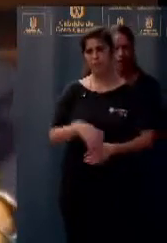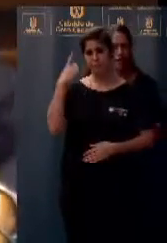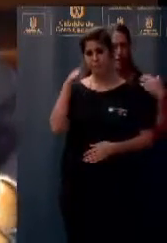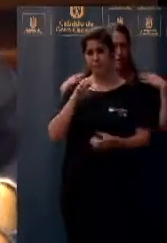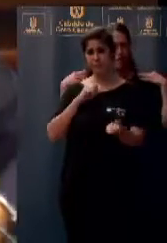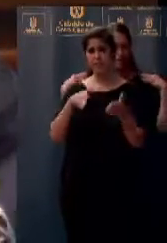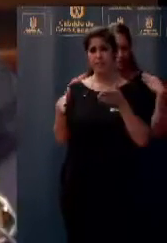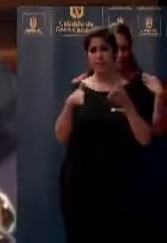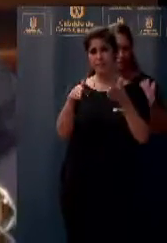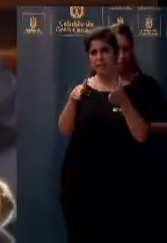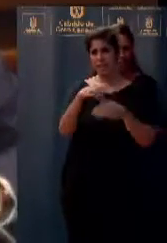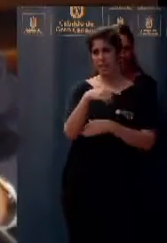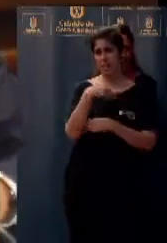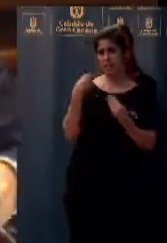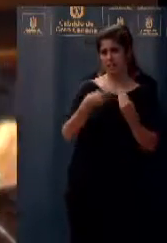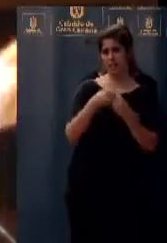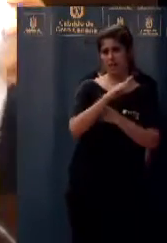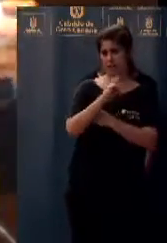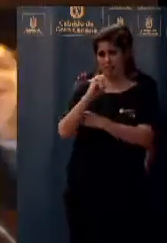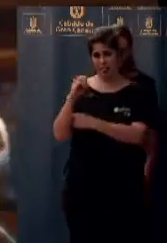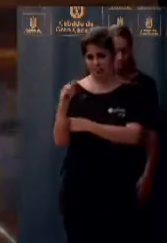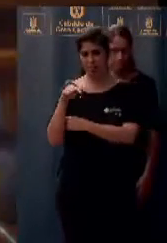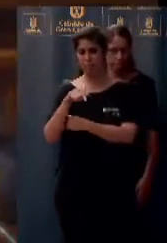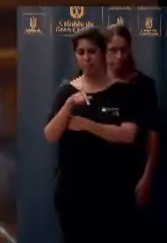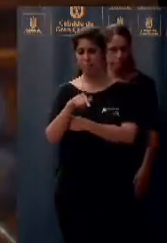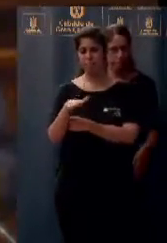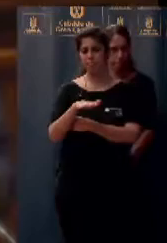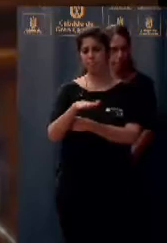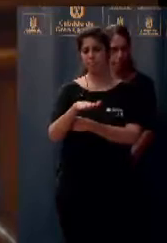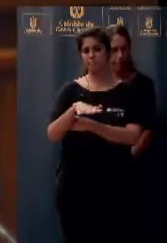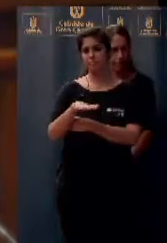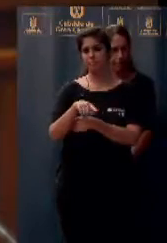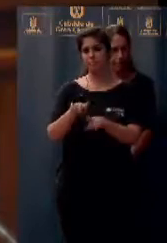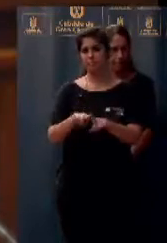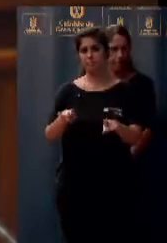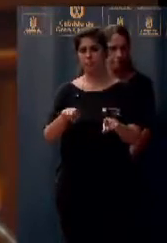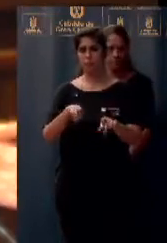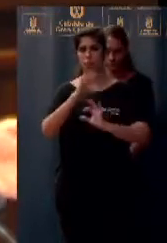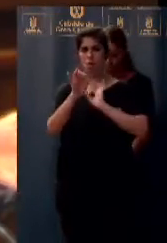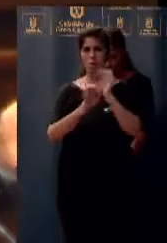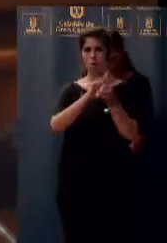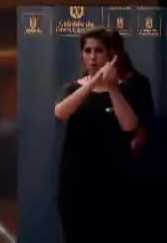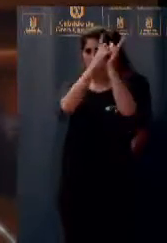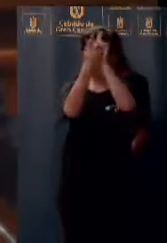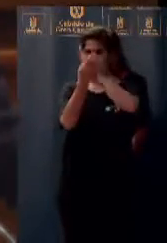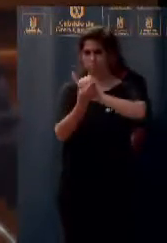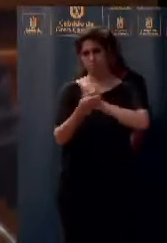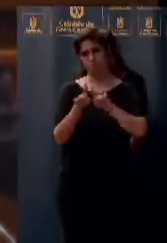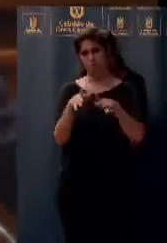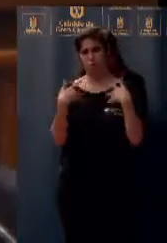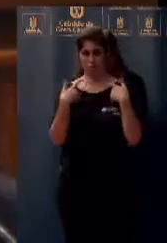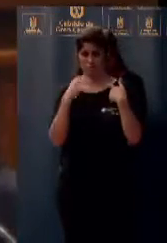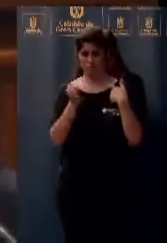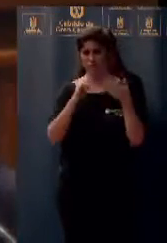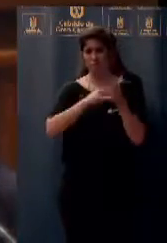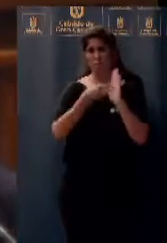al paso por el Homo Cementerio, ha sufrido, y digo bien sufrido, una reordenación. Es cierto que hay un proyecto